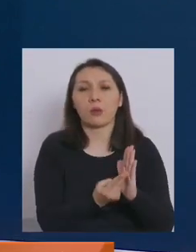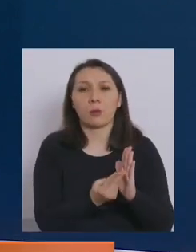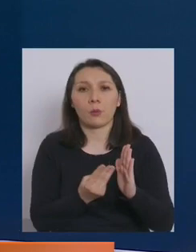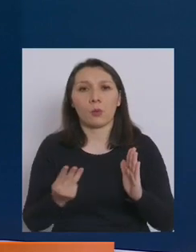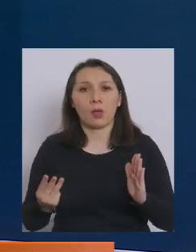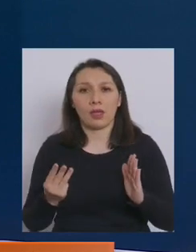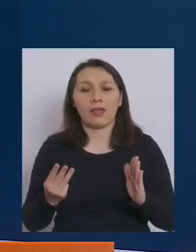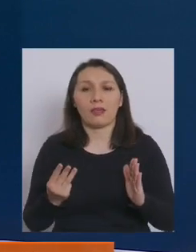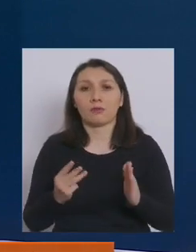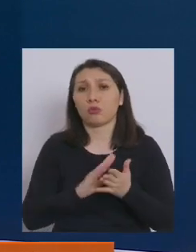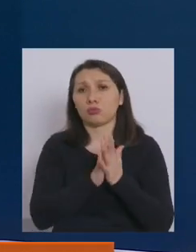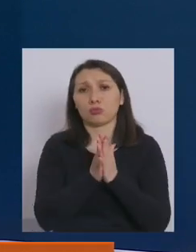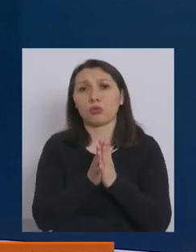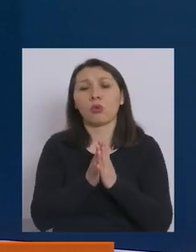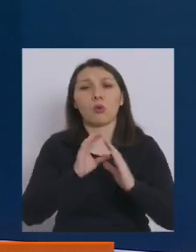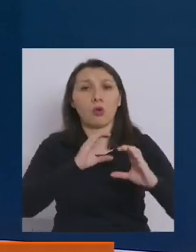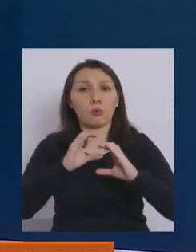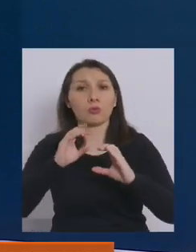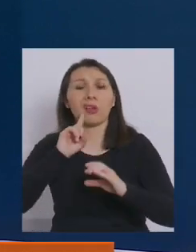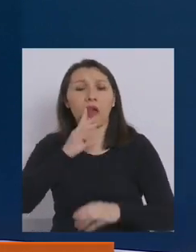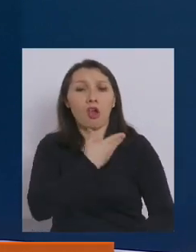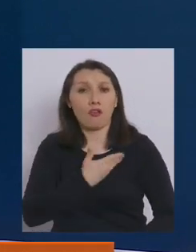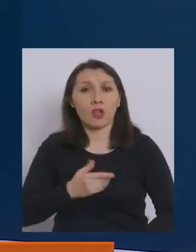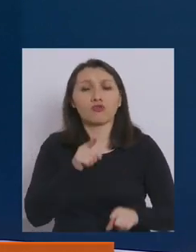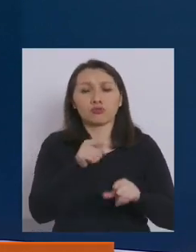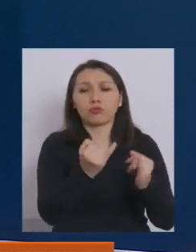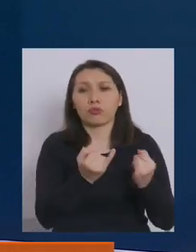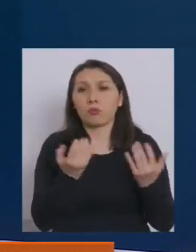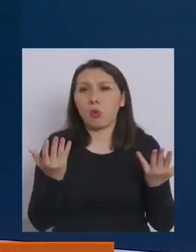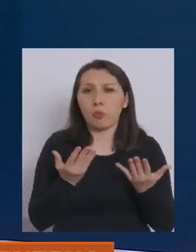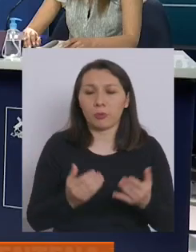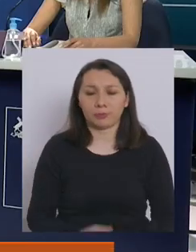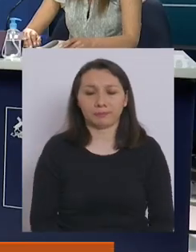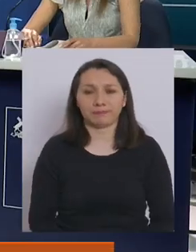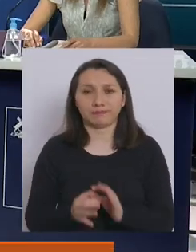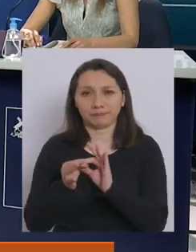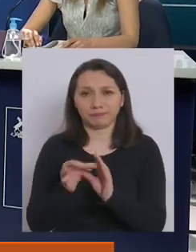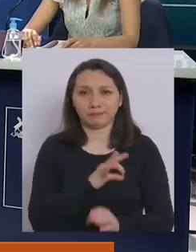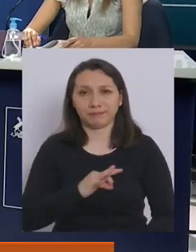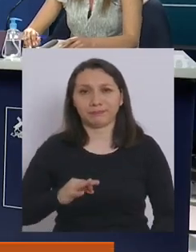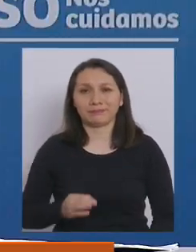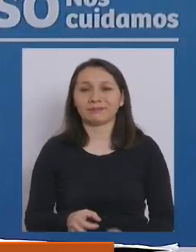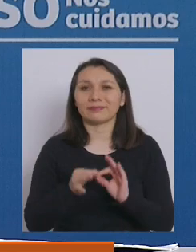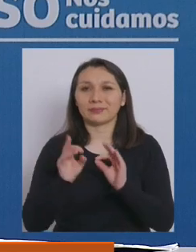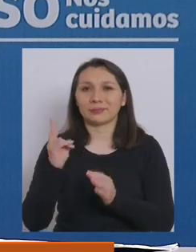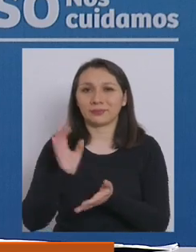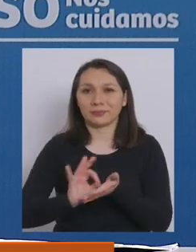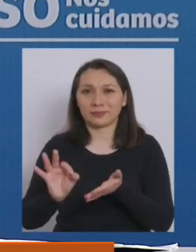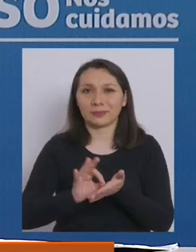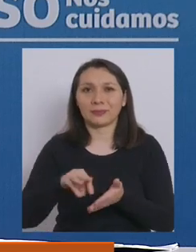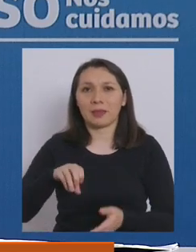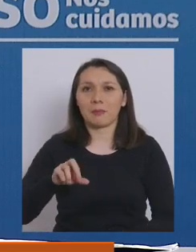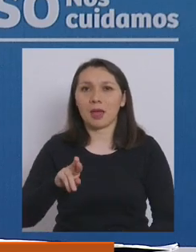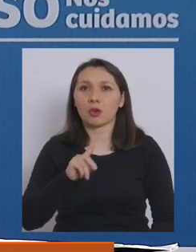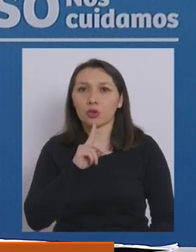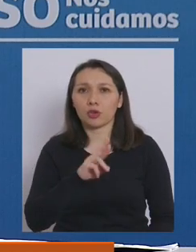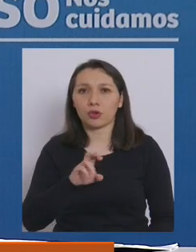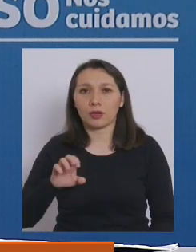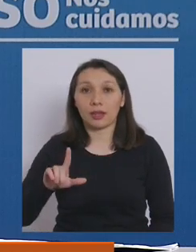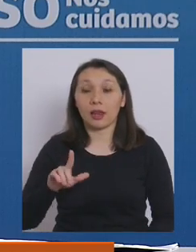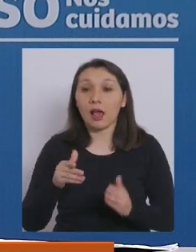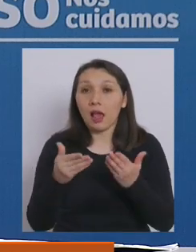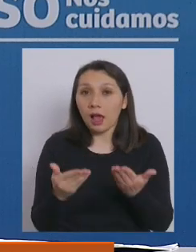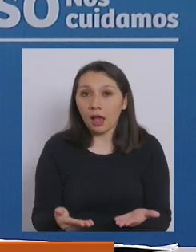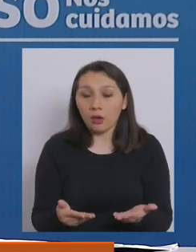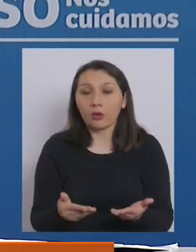sitio web y en todos los canales de comunicación del gobierno. Gracias, Ministro. Muchas gracias, Subsecretaria Martorell. A